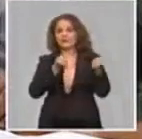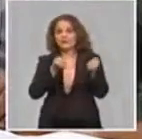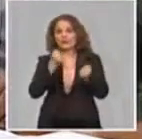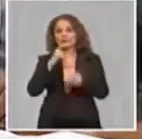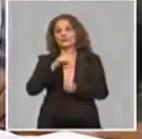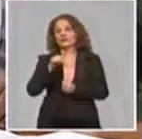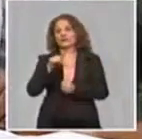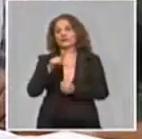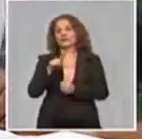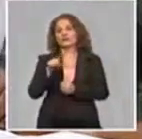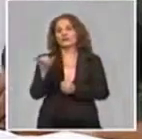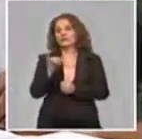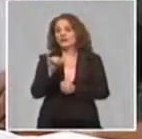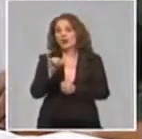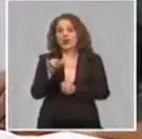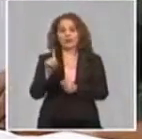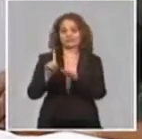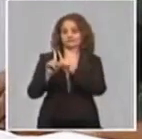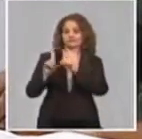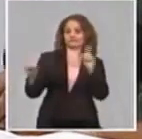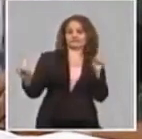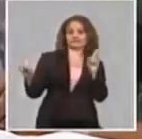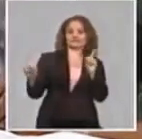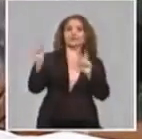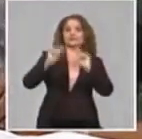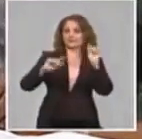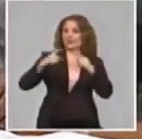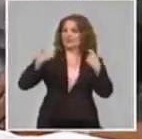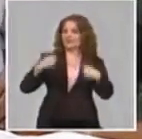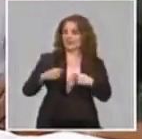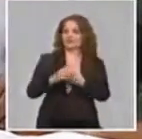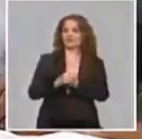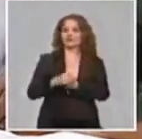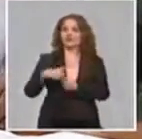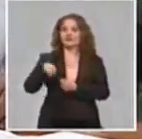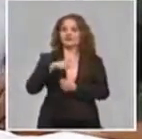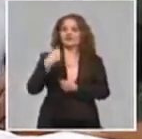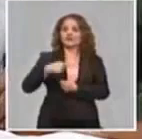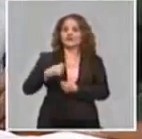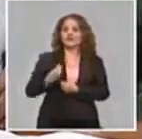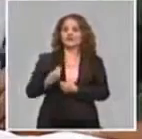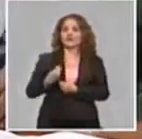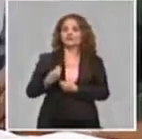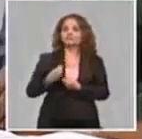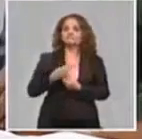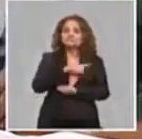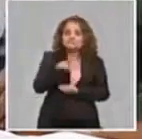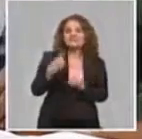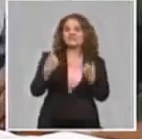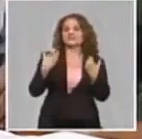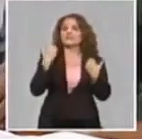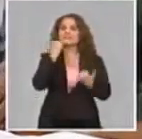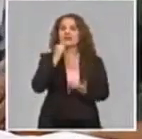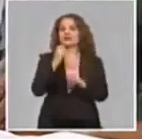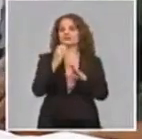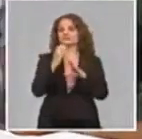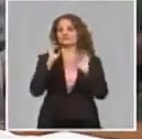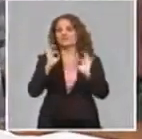que tener, llega a un nivel más de transporte. Entonces, lo que estamos haciendo es escalonando el horario laboral.